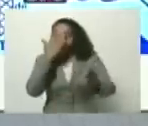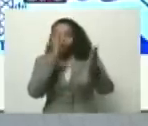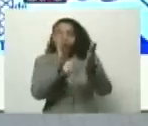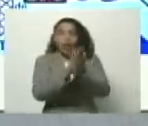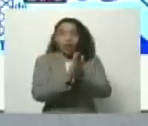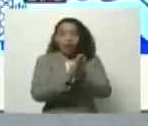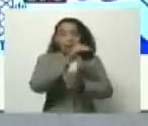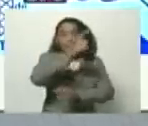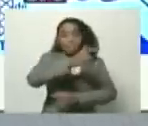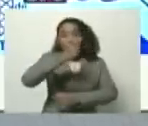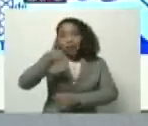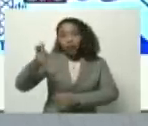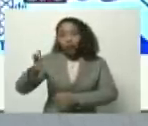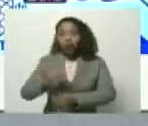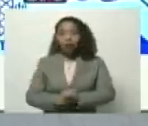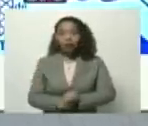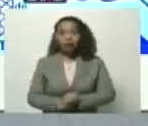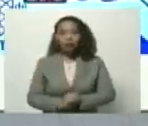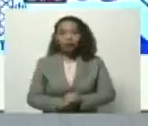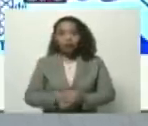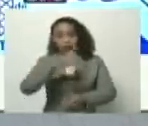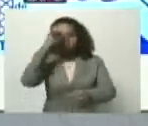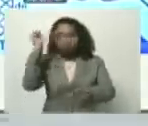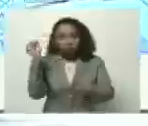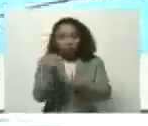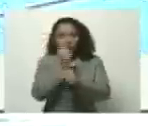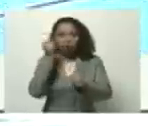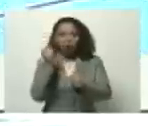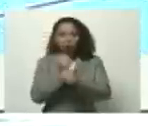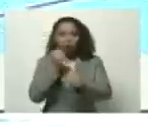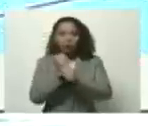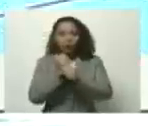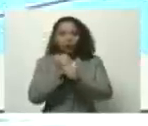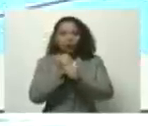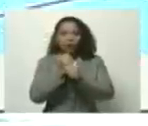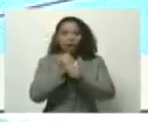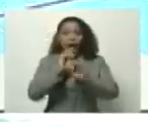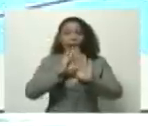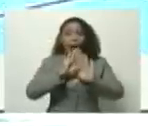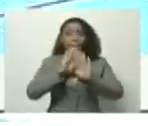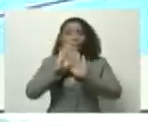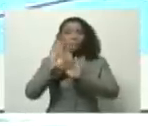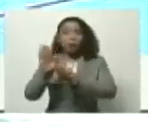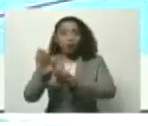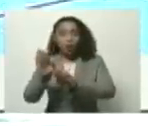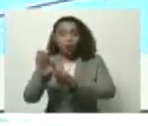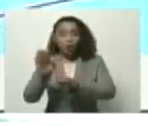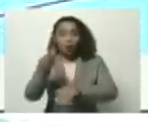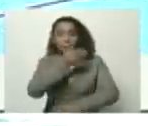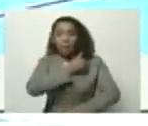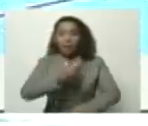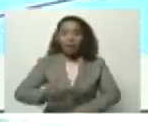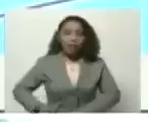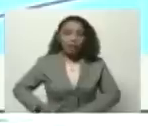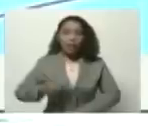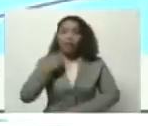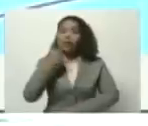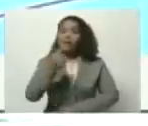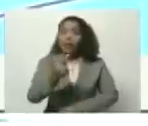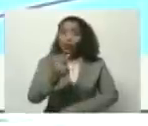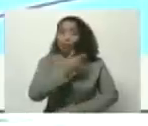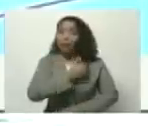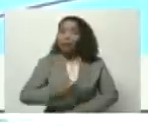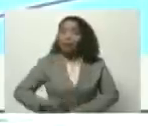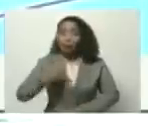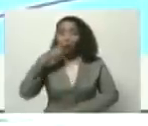multitud de trabajadores apoyando a nuestro presidente, diciéndole al presidente